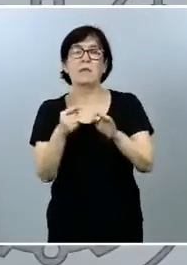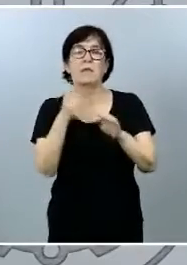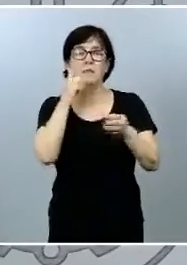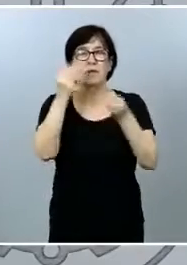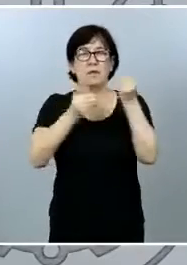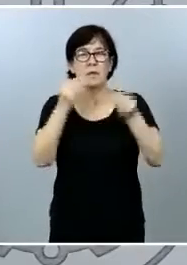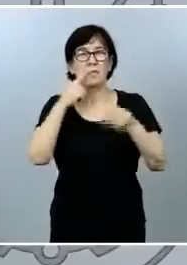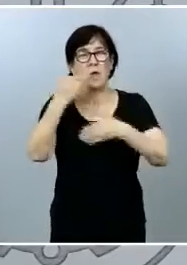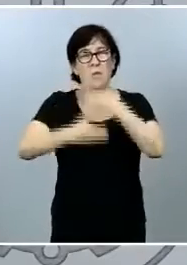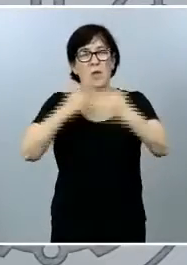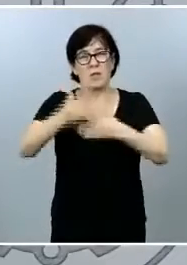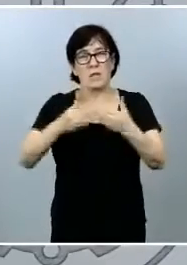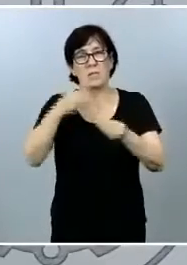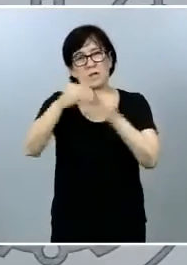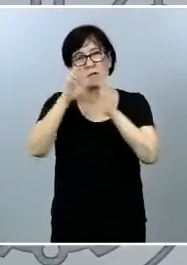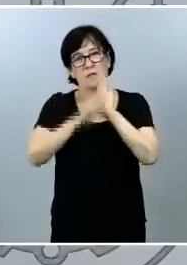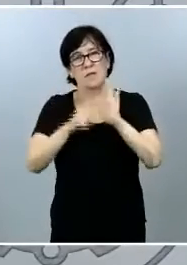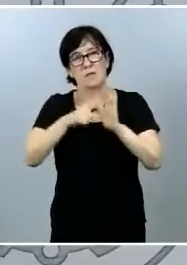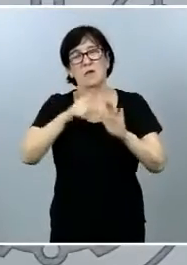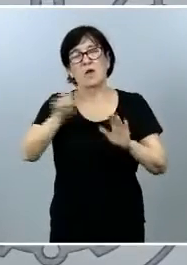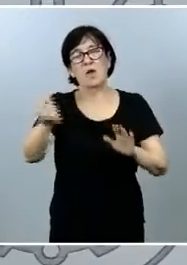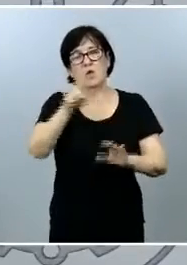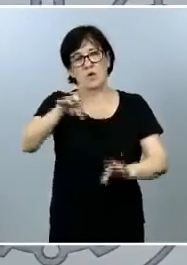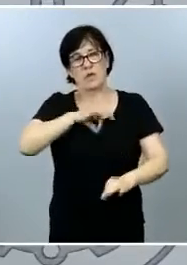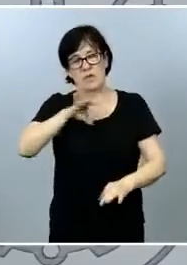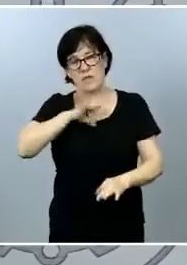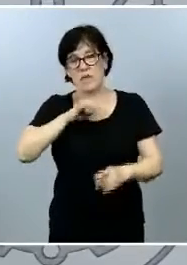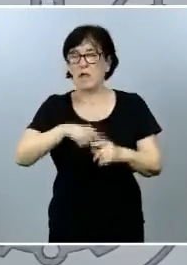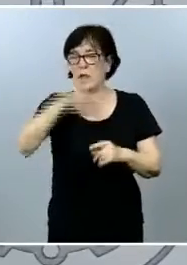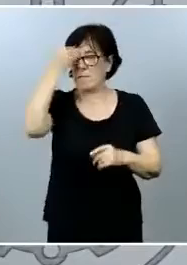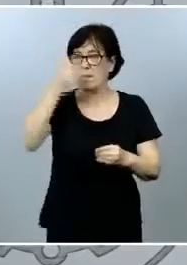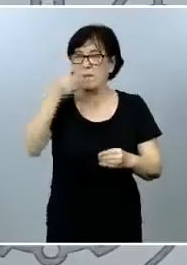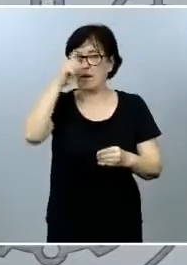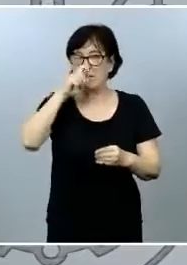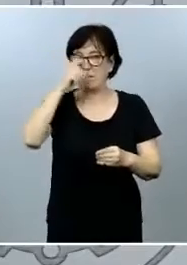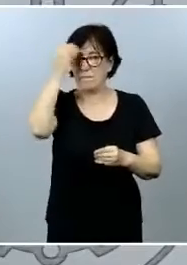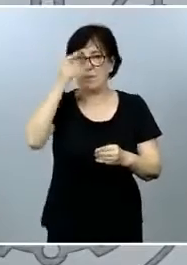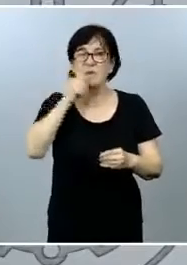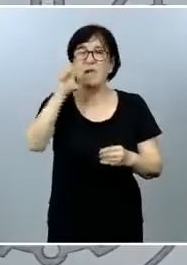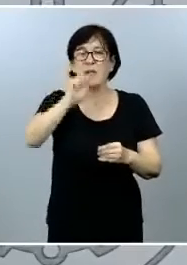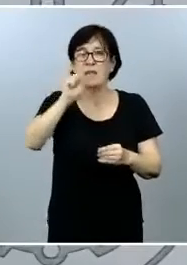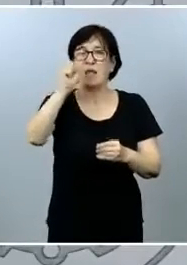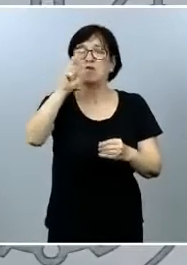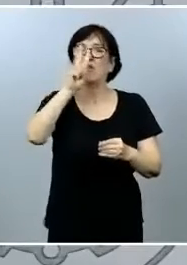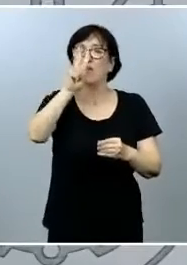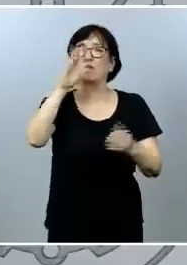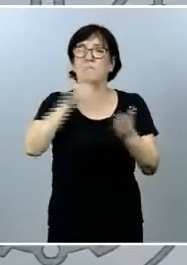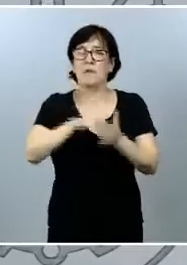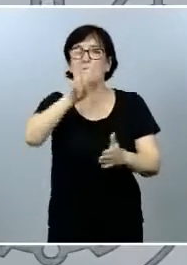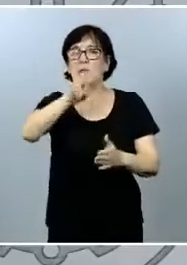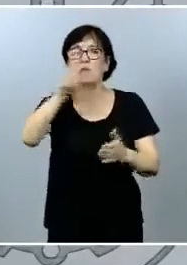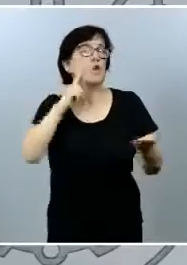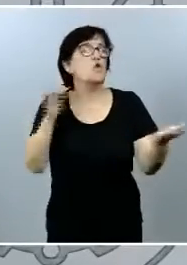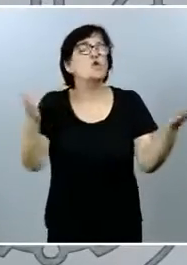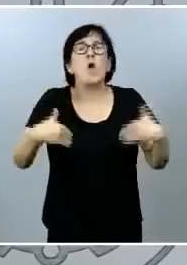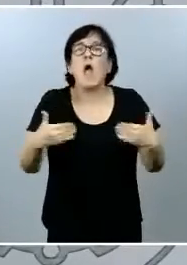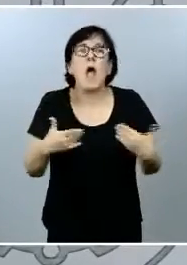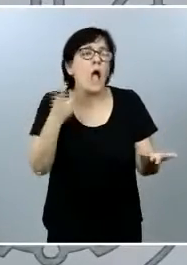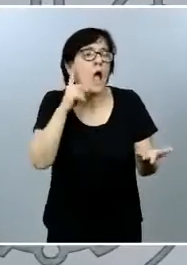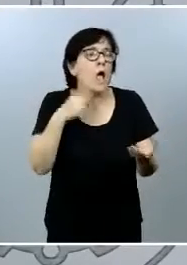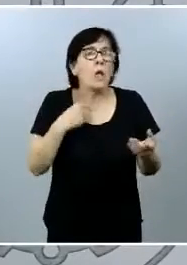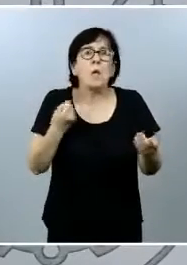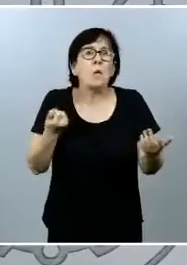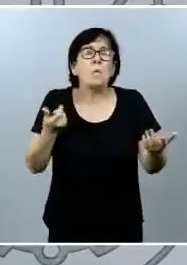que se articule a partir del 1 de enero creo recordar del año 2021 así que no hay ningún tipo de asimetría